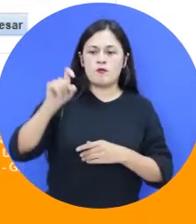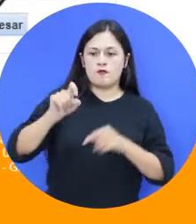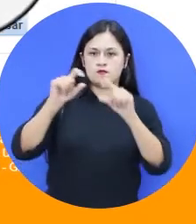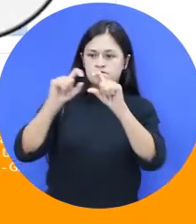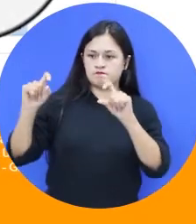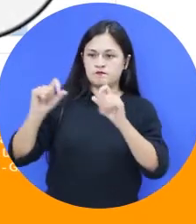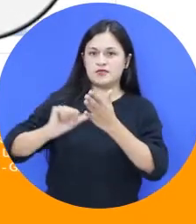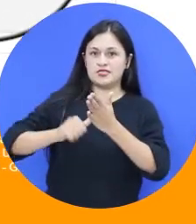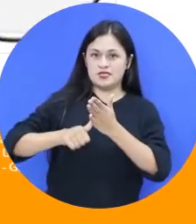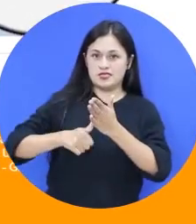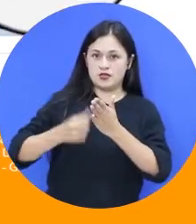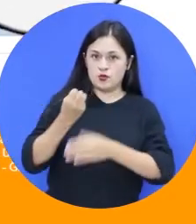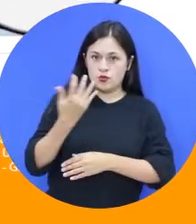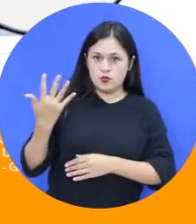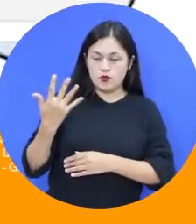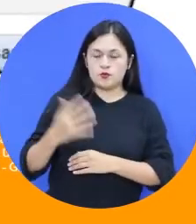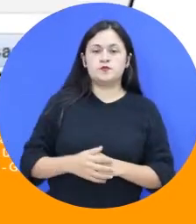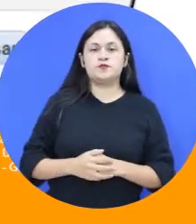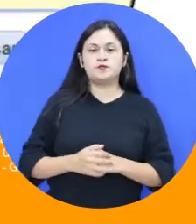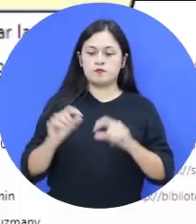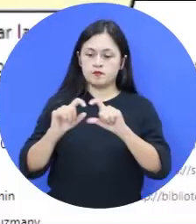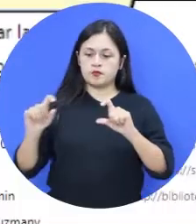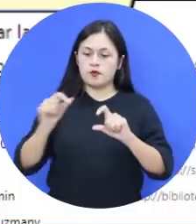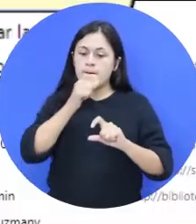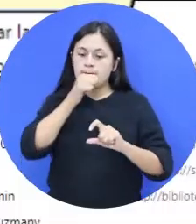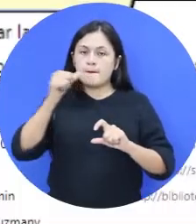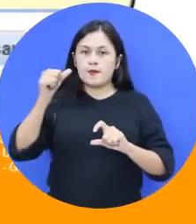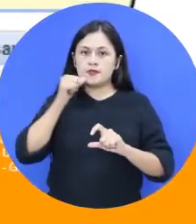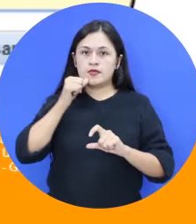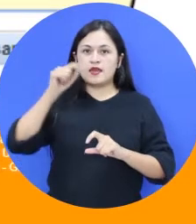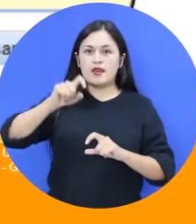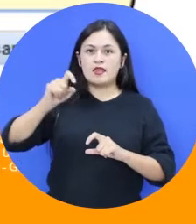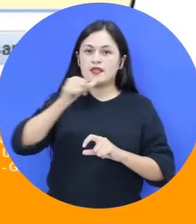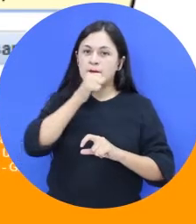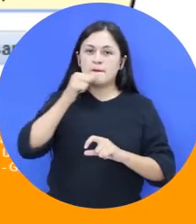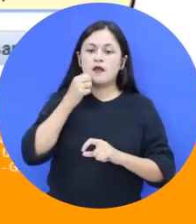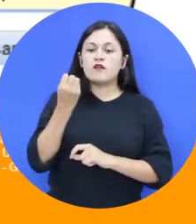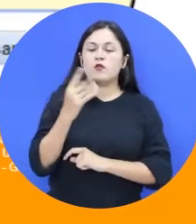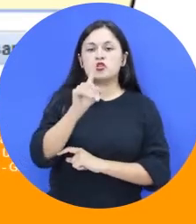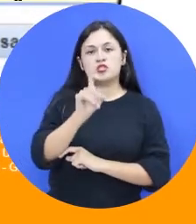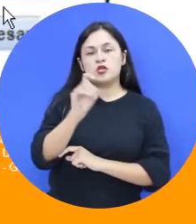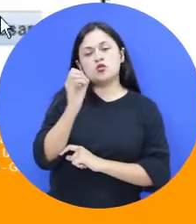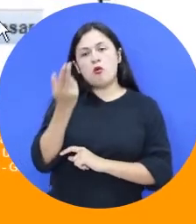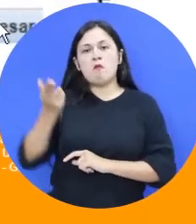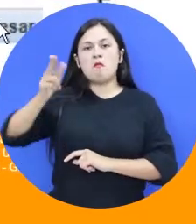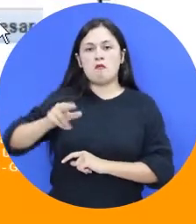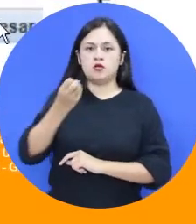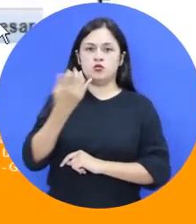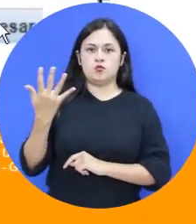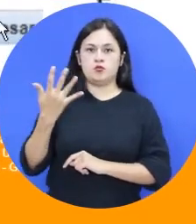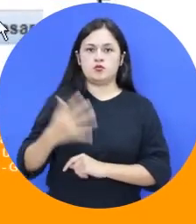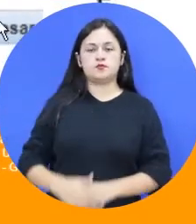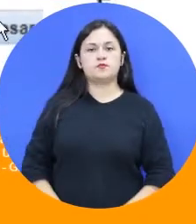vamos a acceder a nuestro número de documento. En contraseña, va a ser una clave de 6 cifras o más.